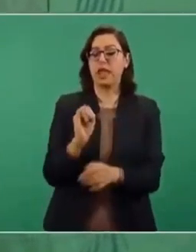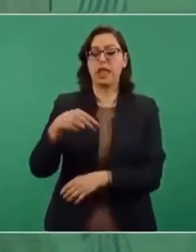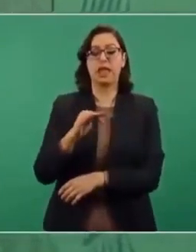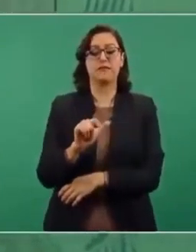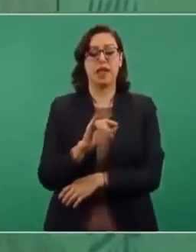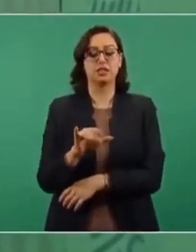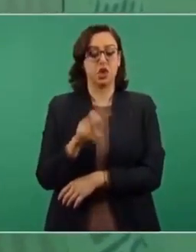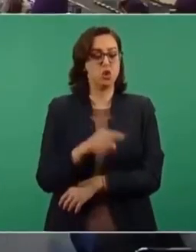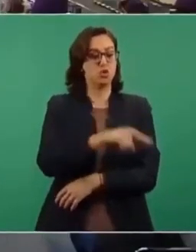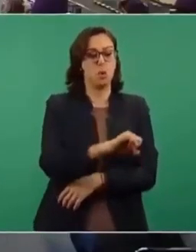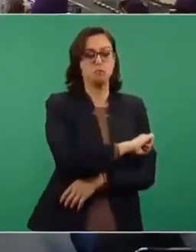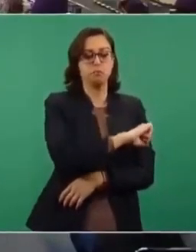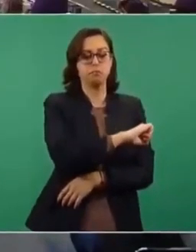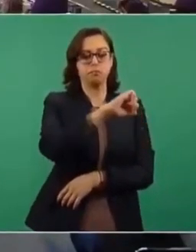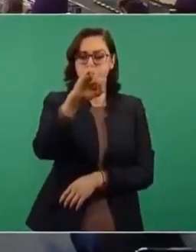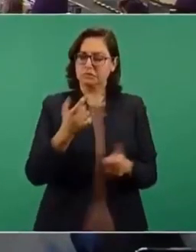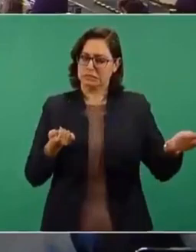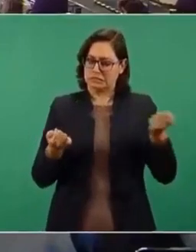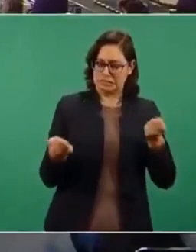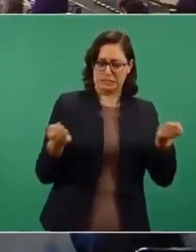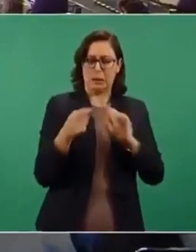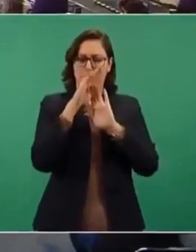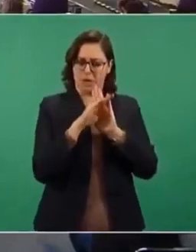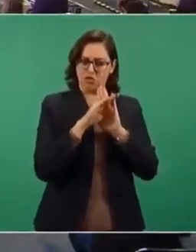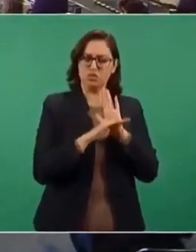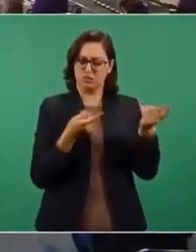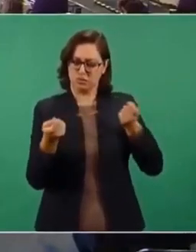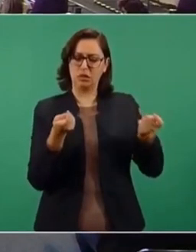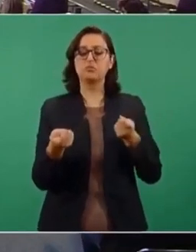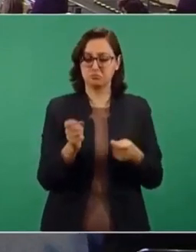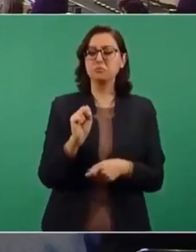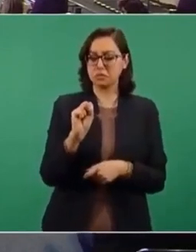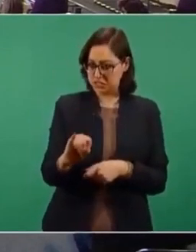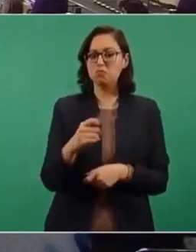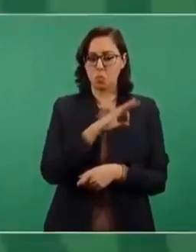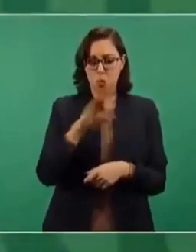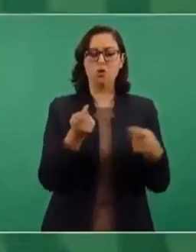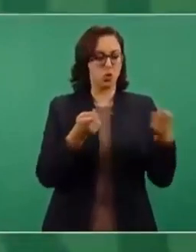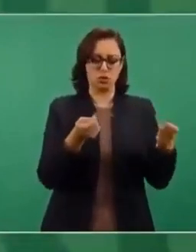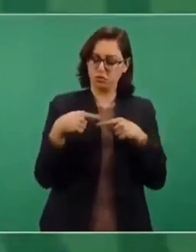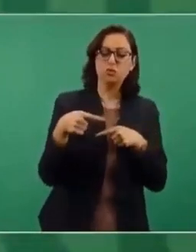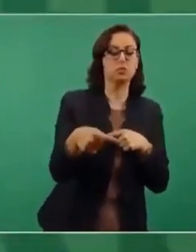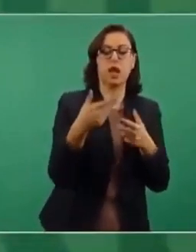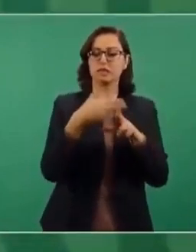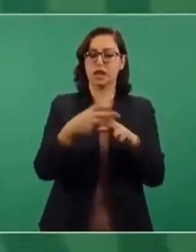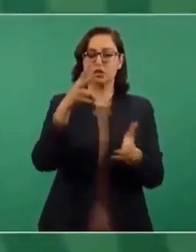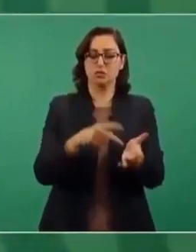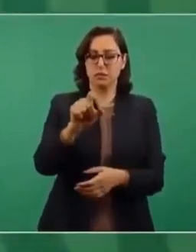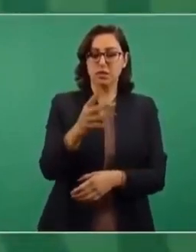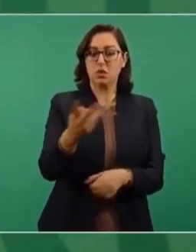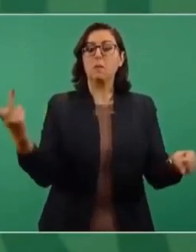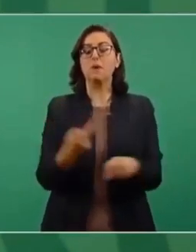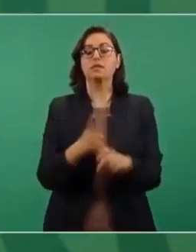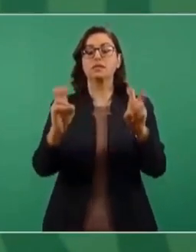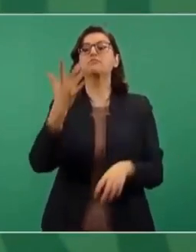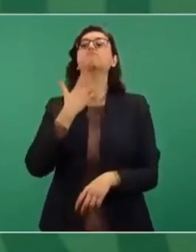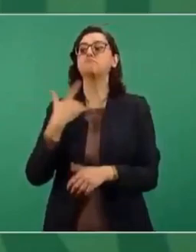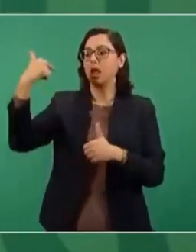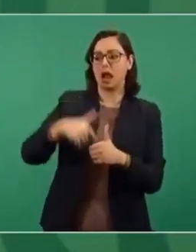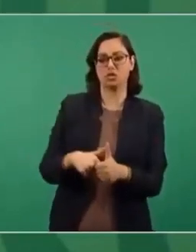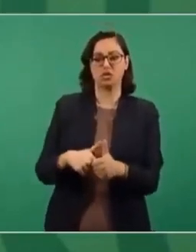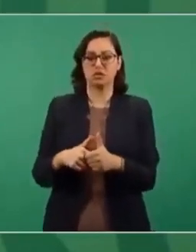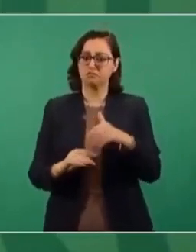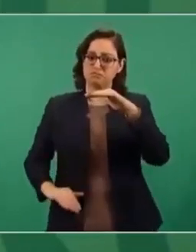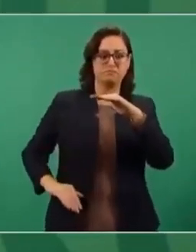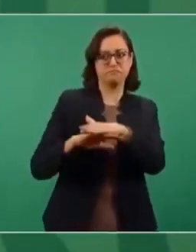en mucho al control que tenemos, y ahí sí, de manera directa, y eso lo vamos a sostener durante todo el sexenio, de la gasolina. Eso es